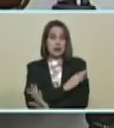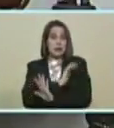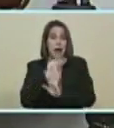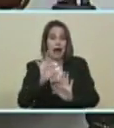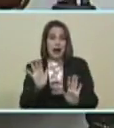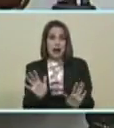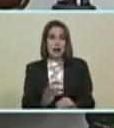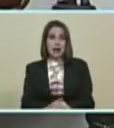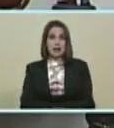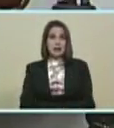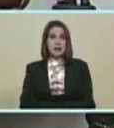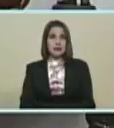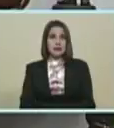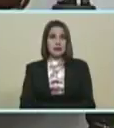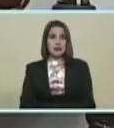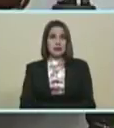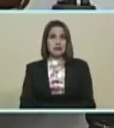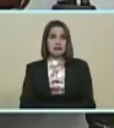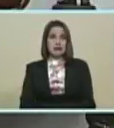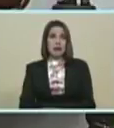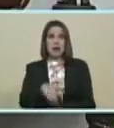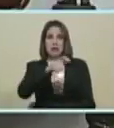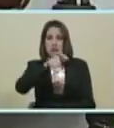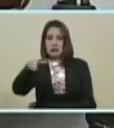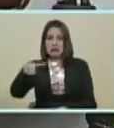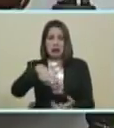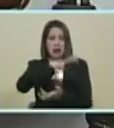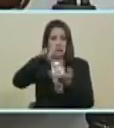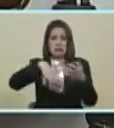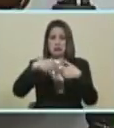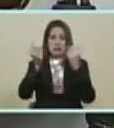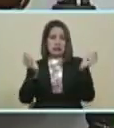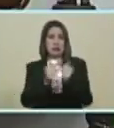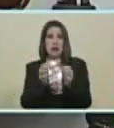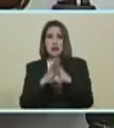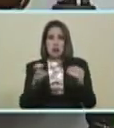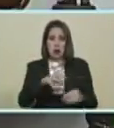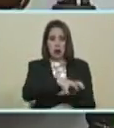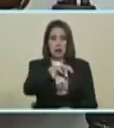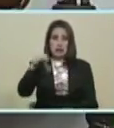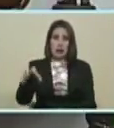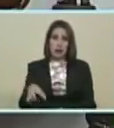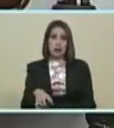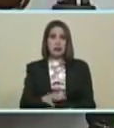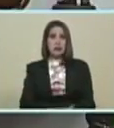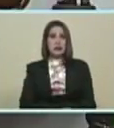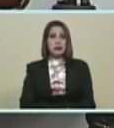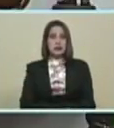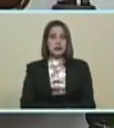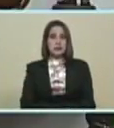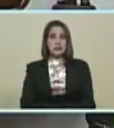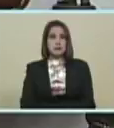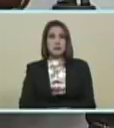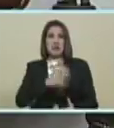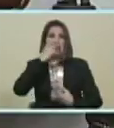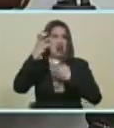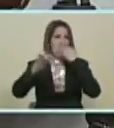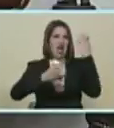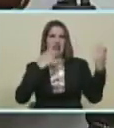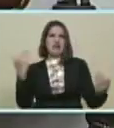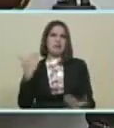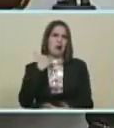desastre... ...hubo hechos de violencia entre ellos... ...hubo hechos de violencia... todos los estados del país... ...hubo gritos de